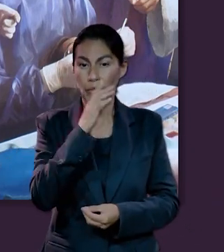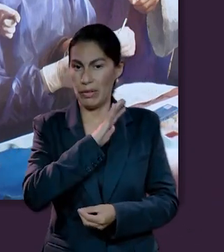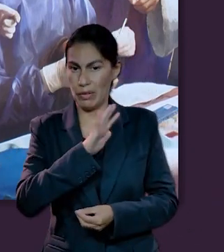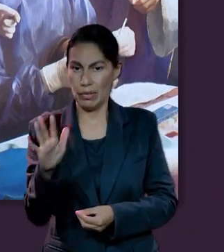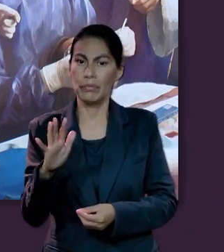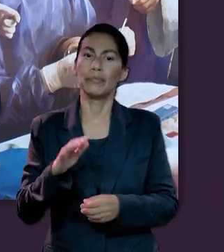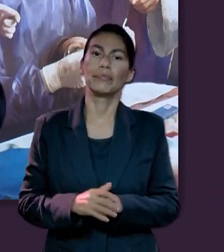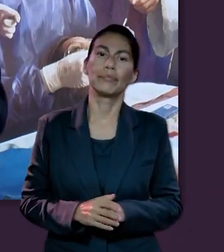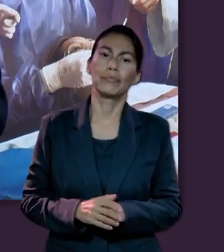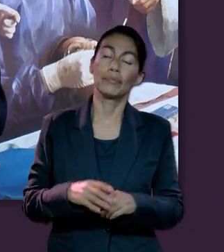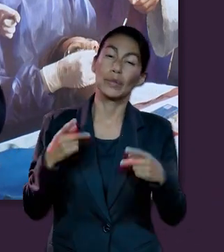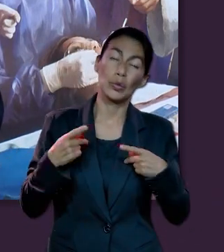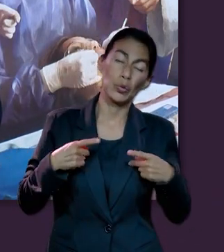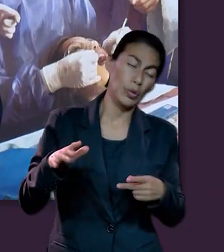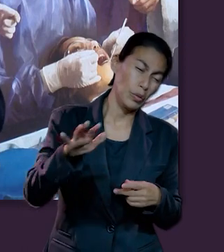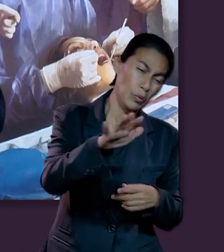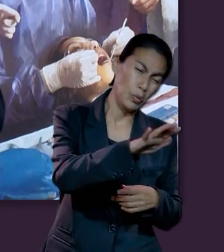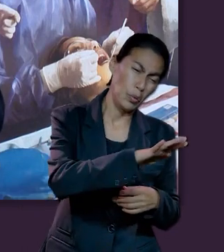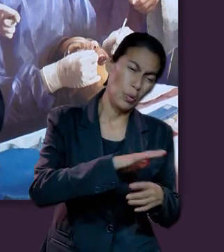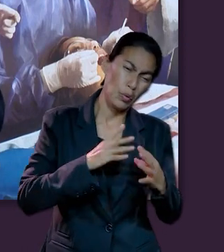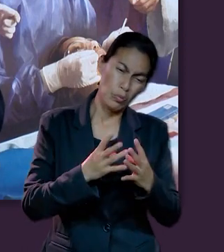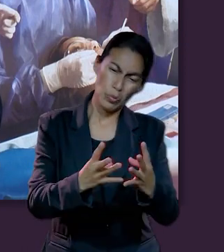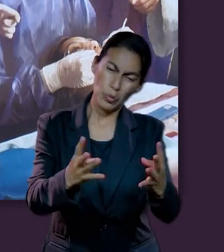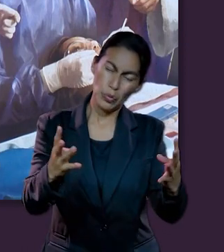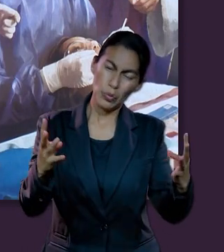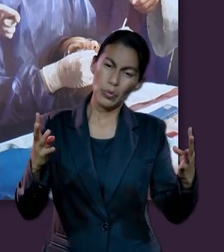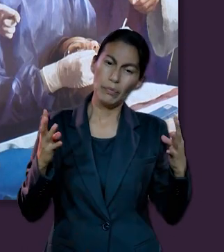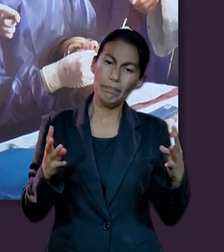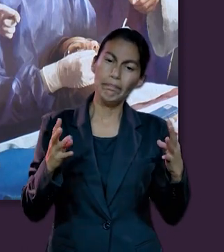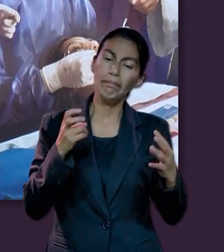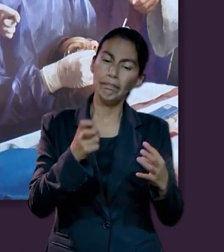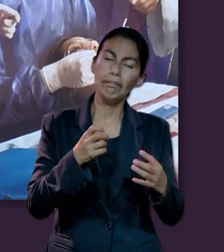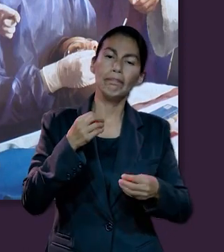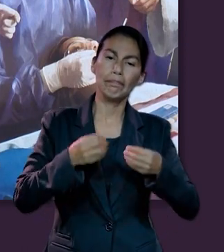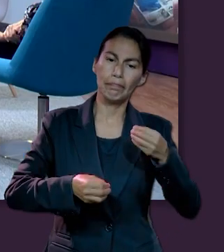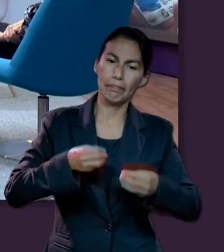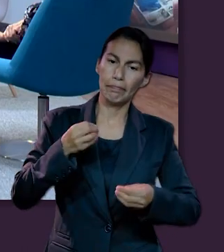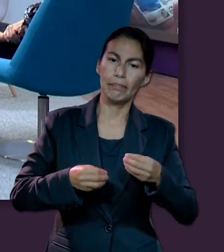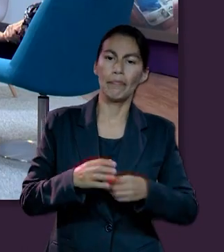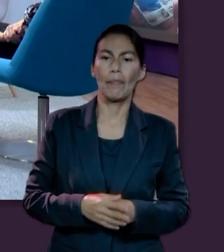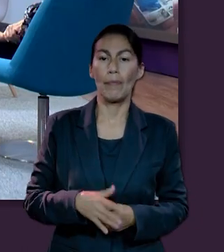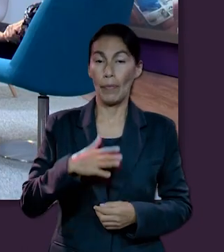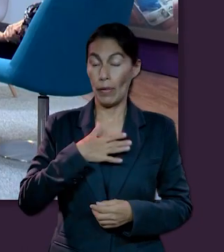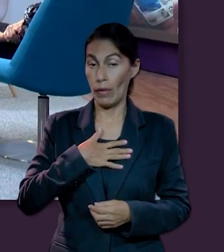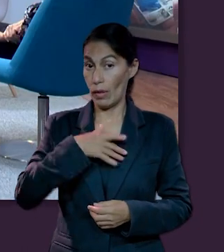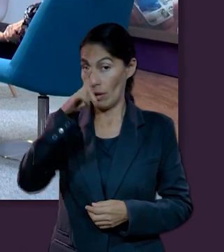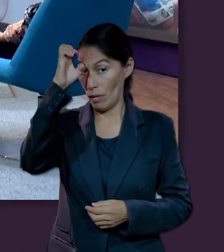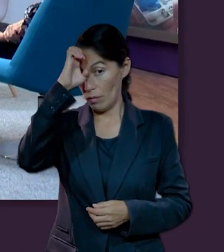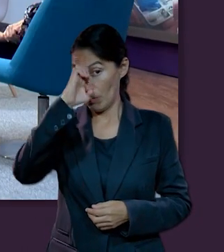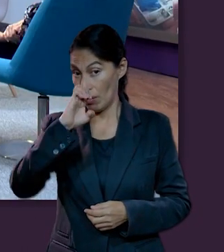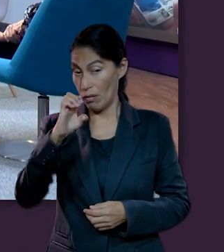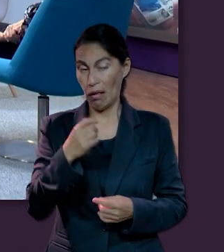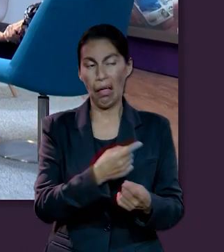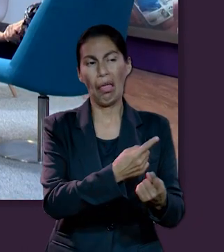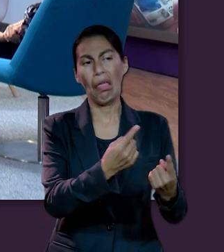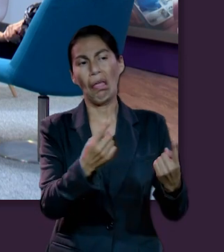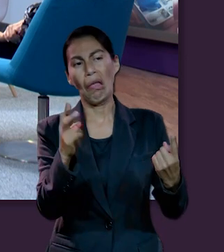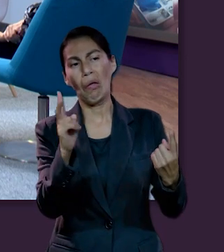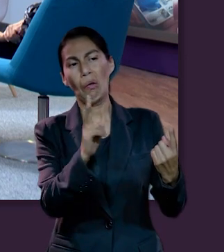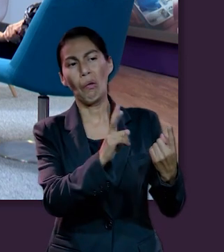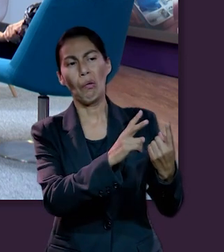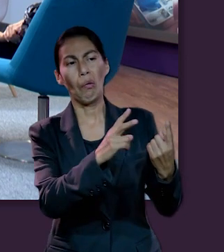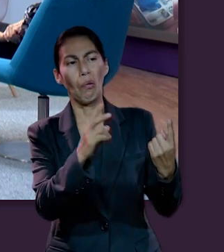una vez con toda la humanidad reunida. Esto significa entonces que no, nuestro espíritu no queda